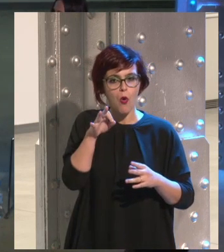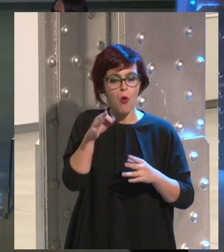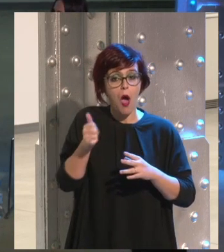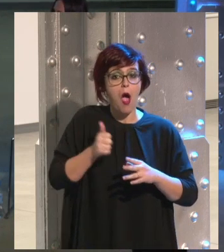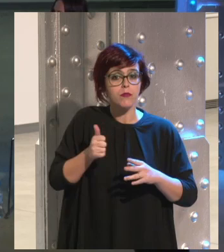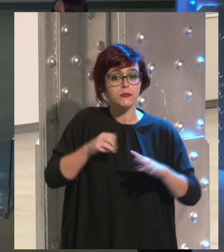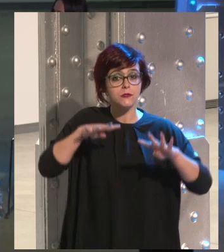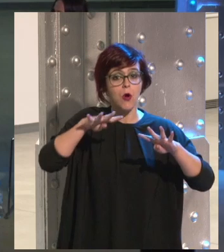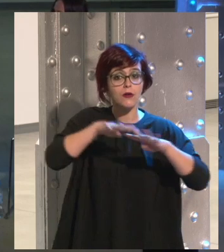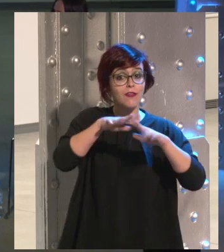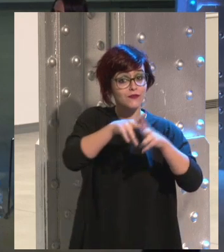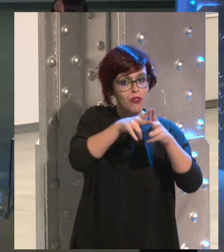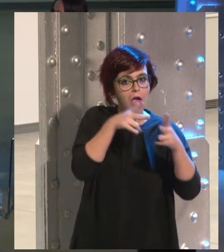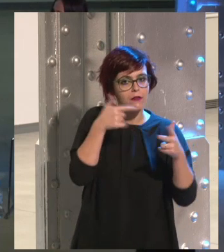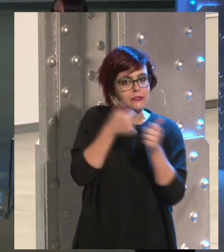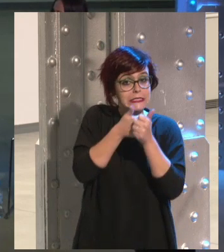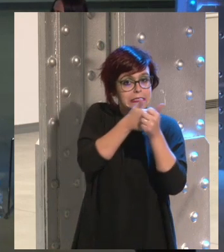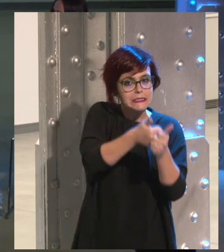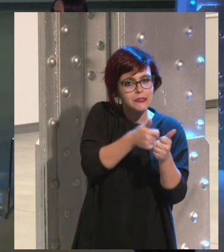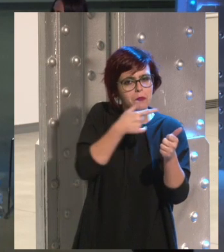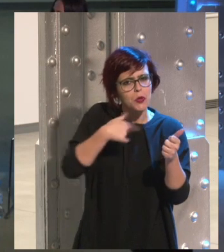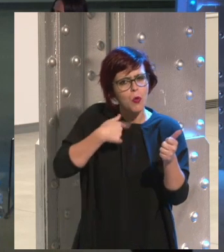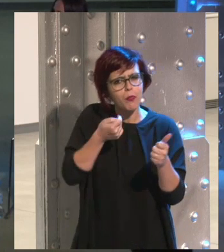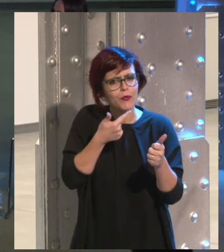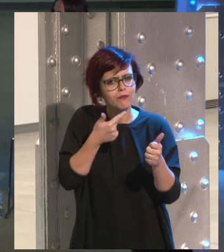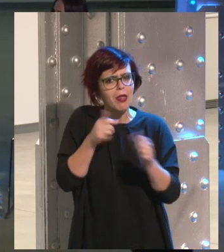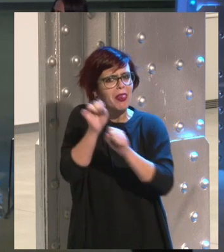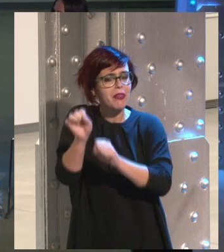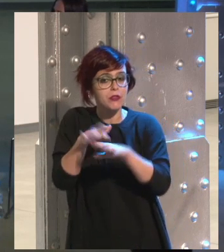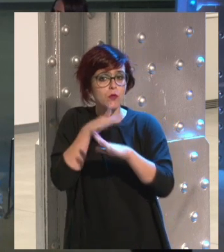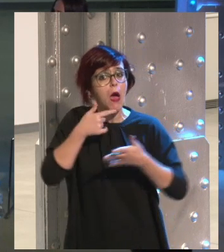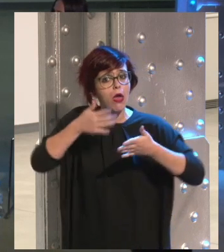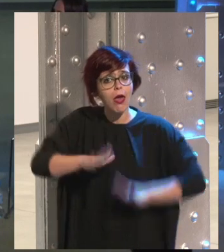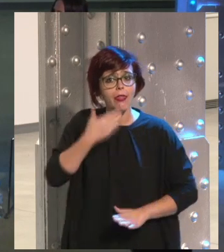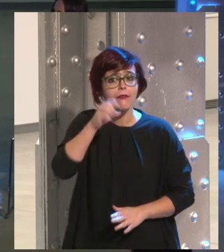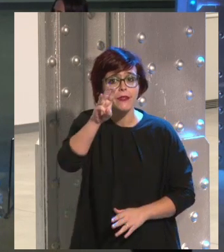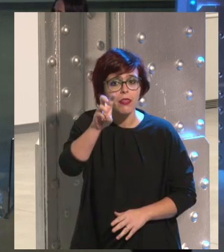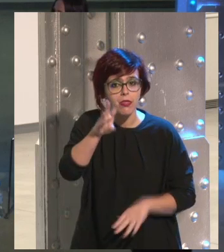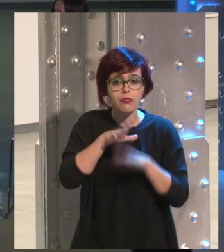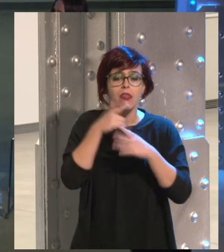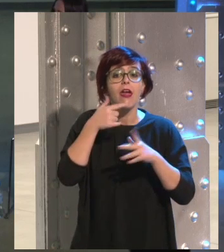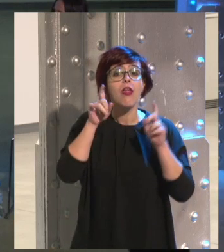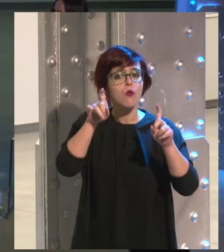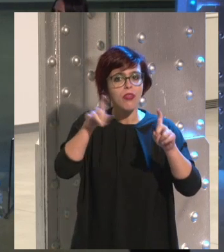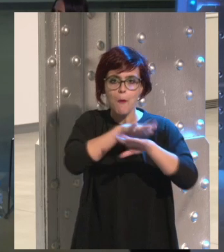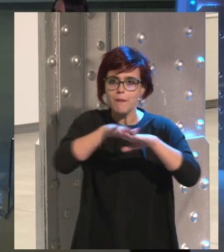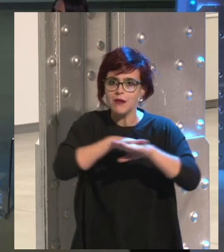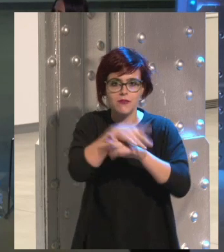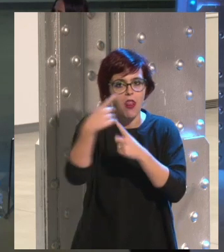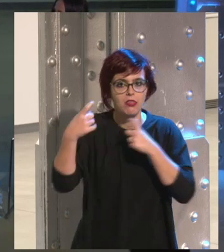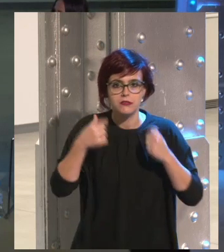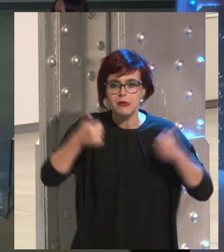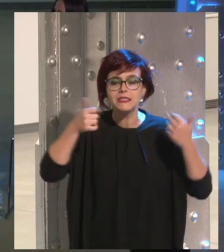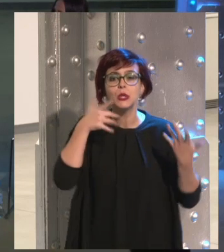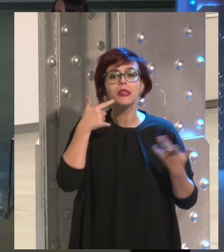a través de las redes sociales, nunca mejor dicho, pero me voy a ir a lo básico. Quiero decir, yo tengo una hija de 13 años, y tú me decías, la educación es básica. ¿Quién